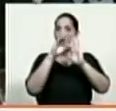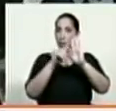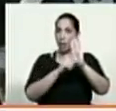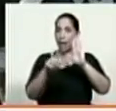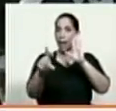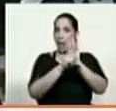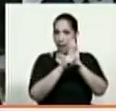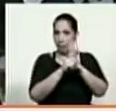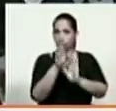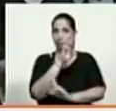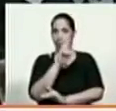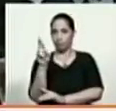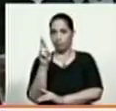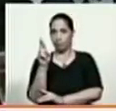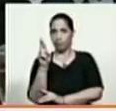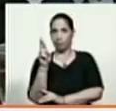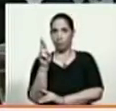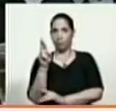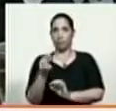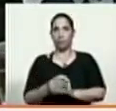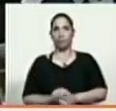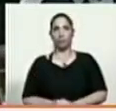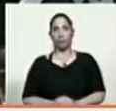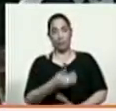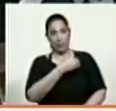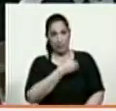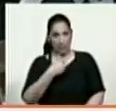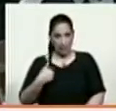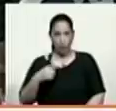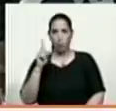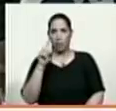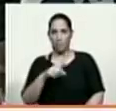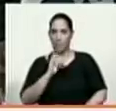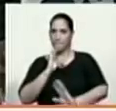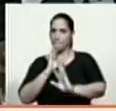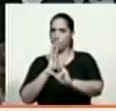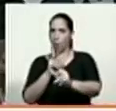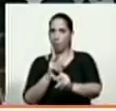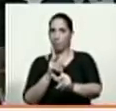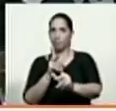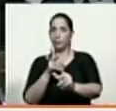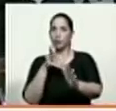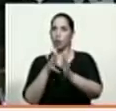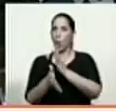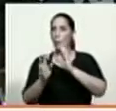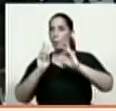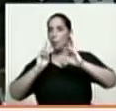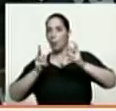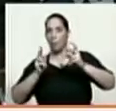de la República quiero agregar también sobre este tema